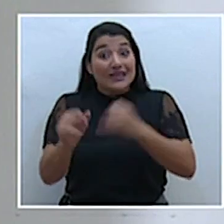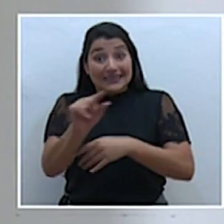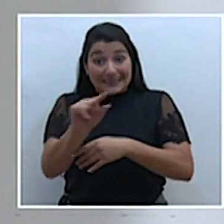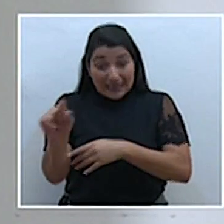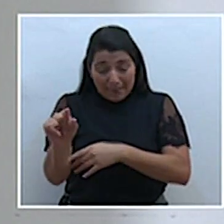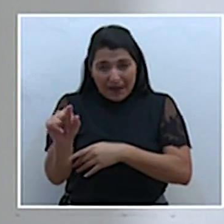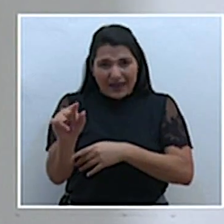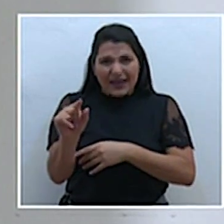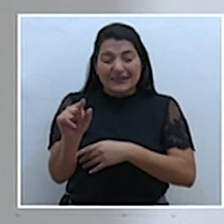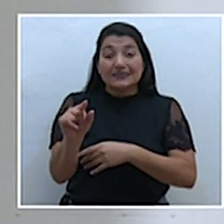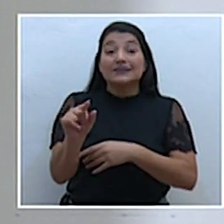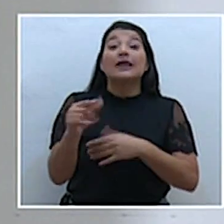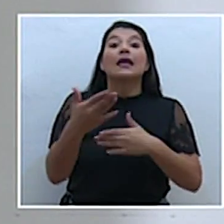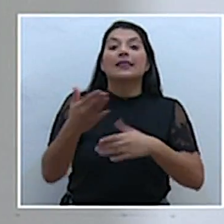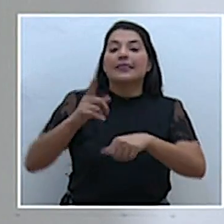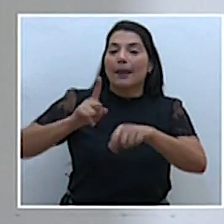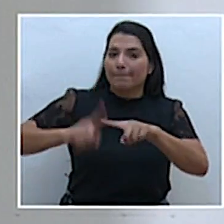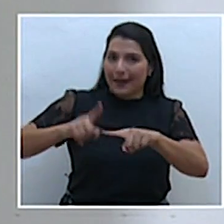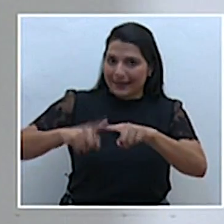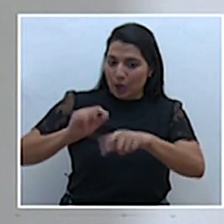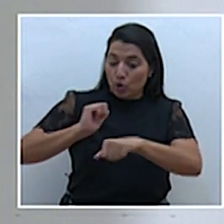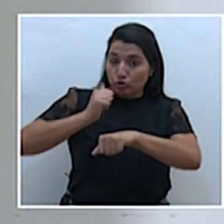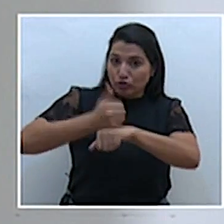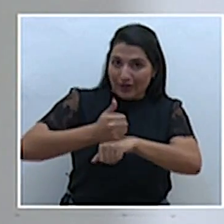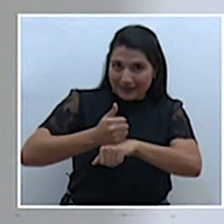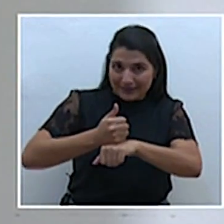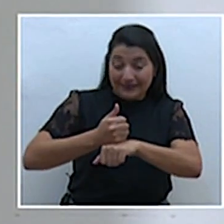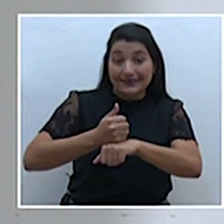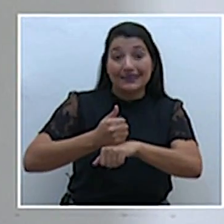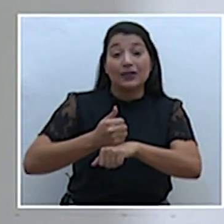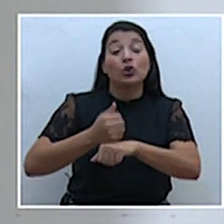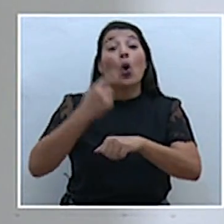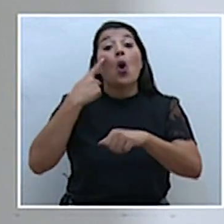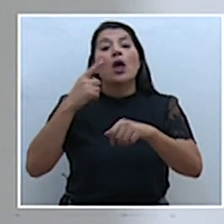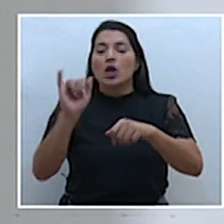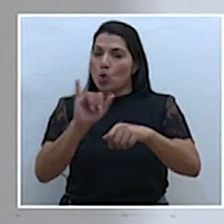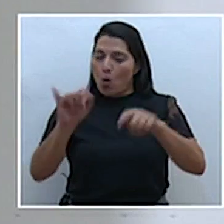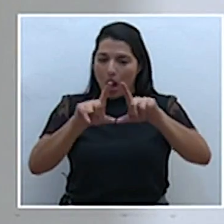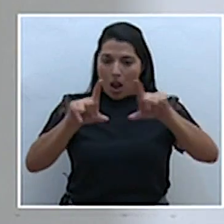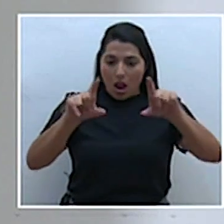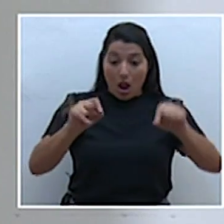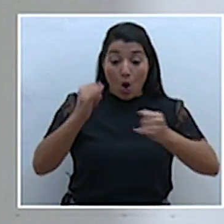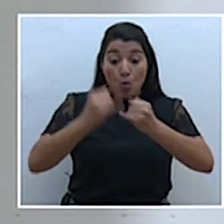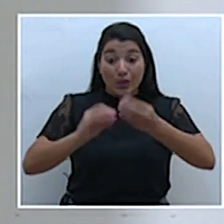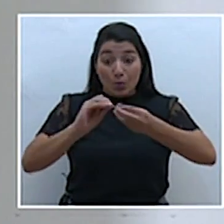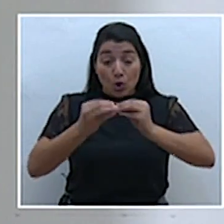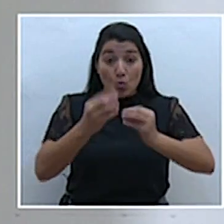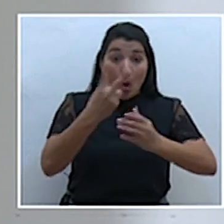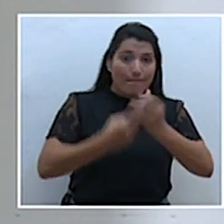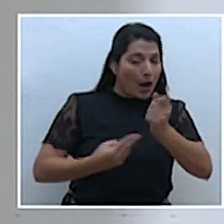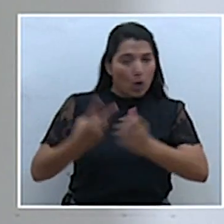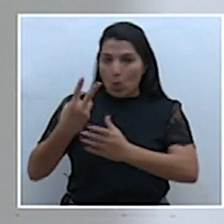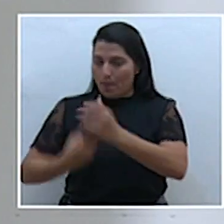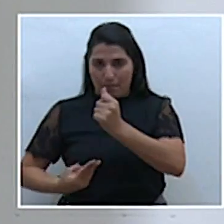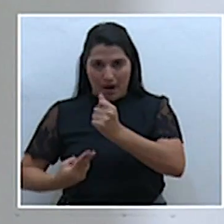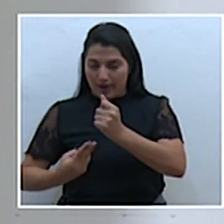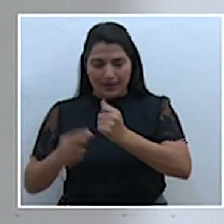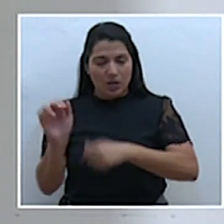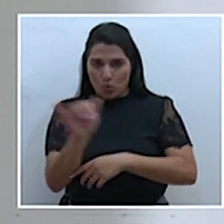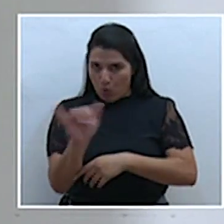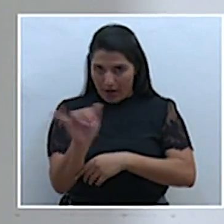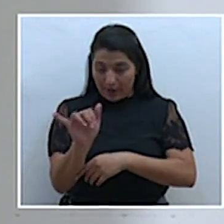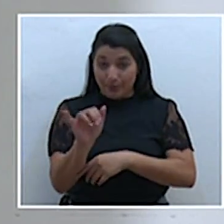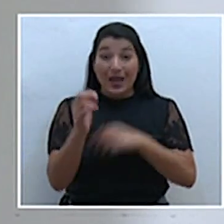operará según lo establecido para el resto del país para las placas pares e impares. Se exceptúan de esta